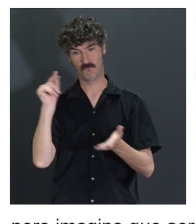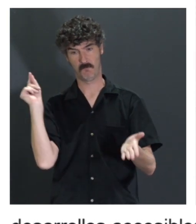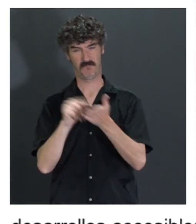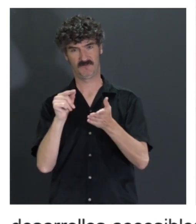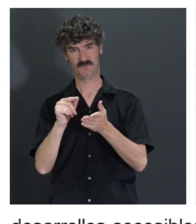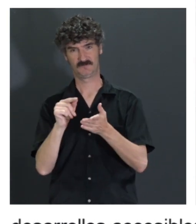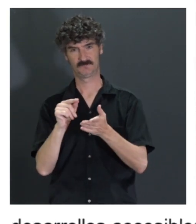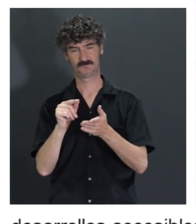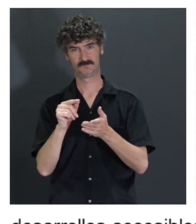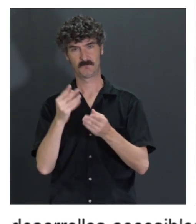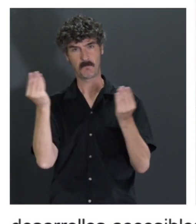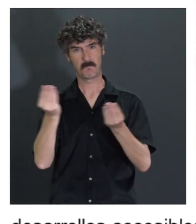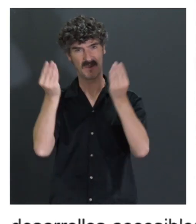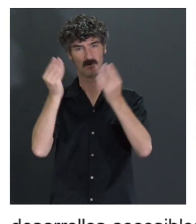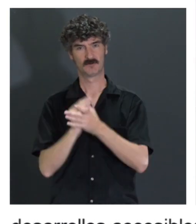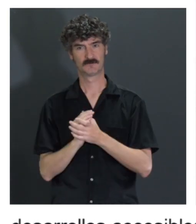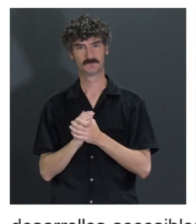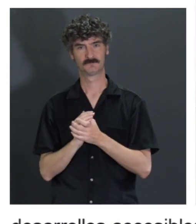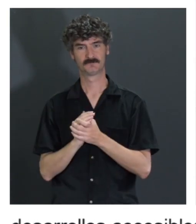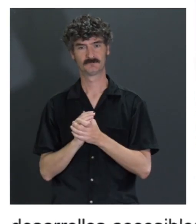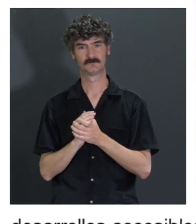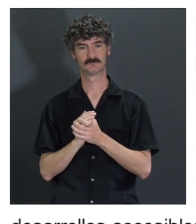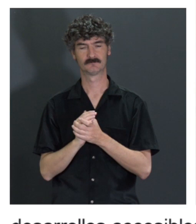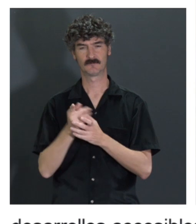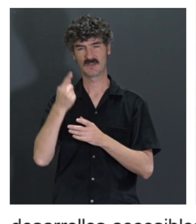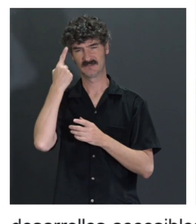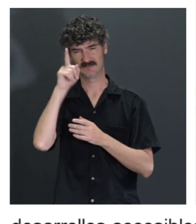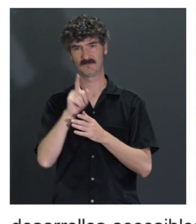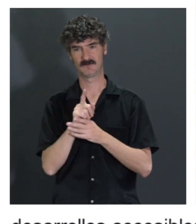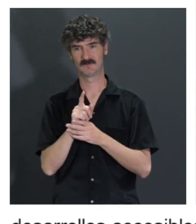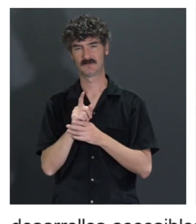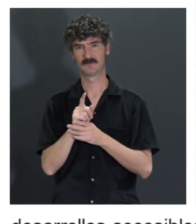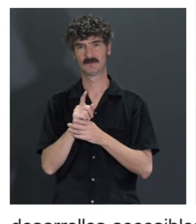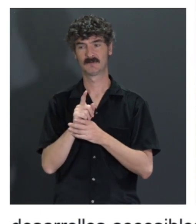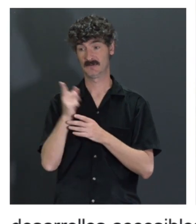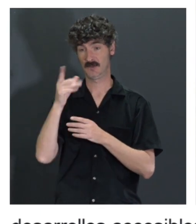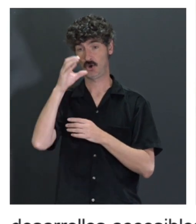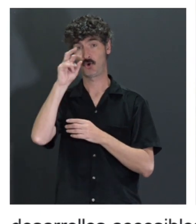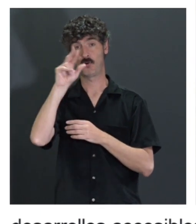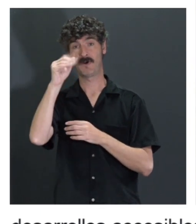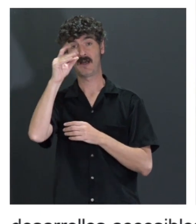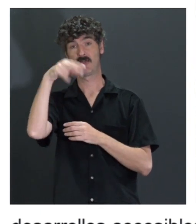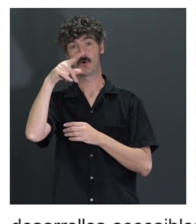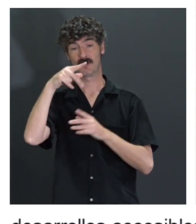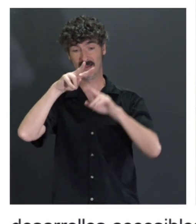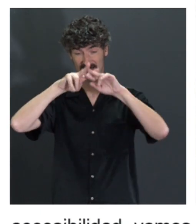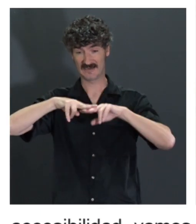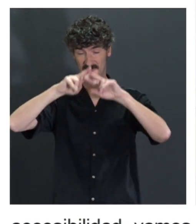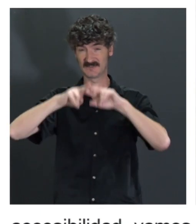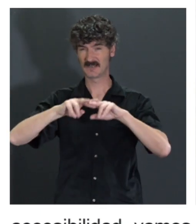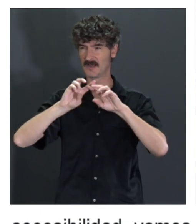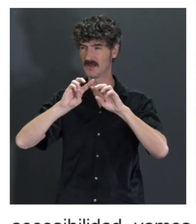eficiente. Porque, y Covadonga lo tiene que saber, revisar la accesibilidad de una página web entera,